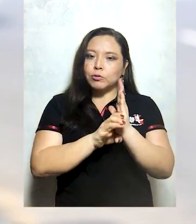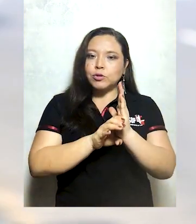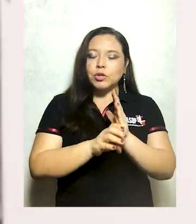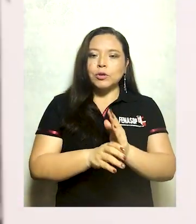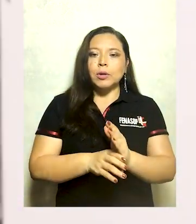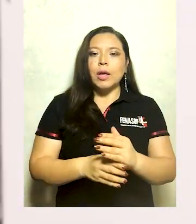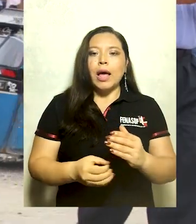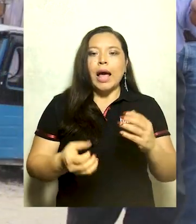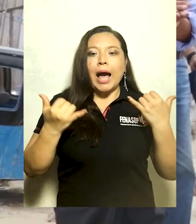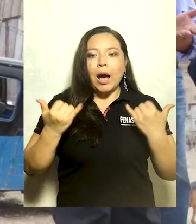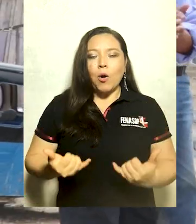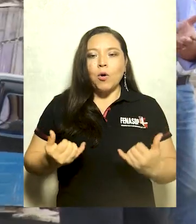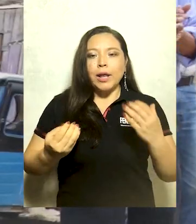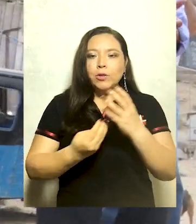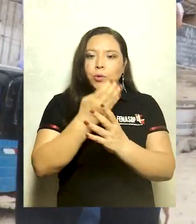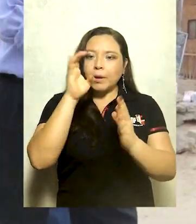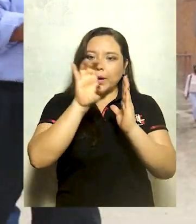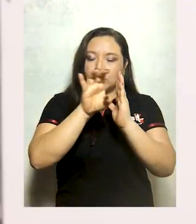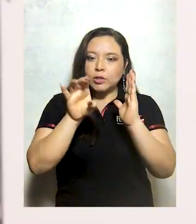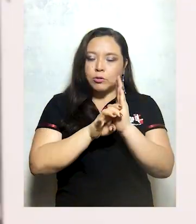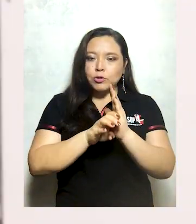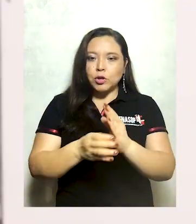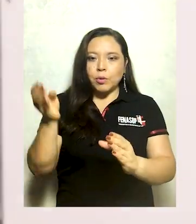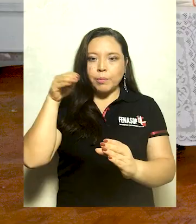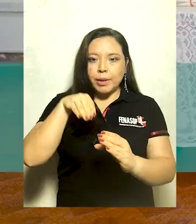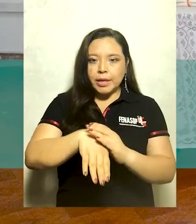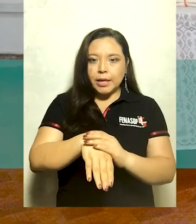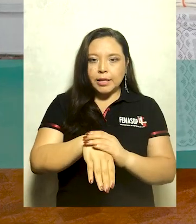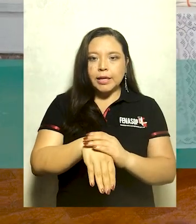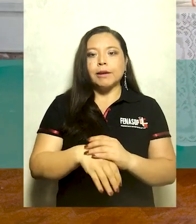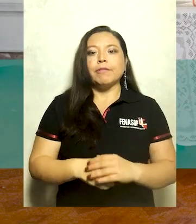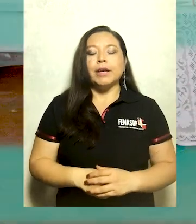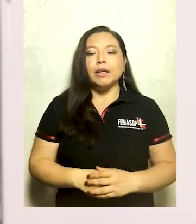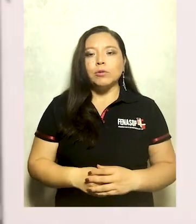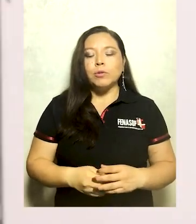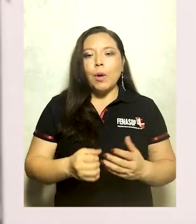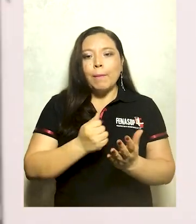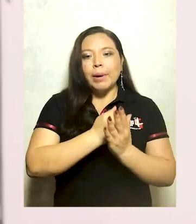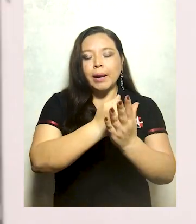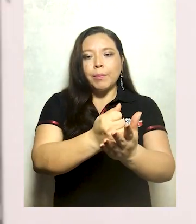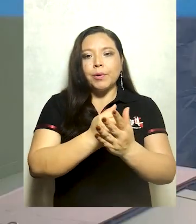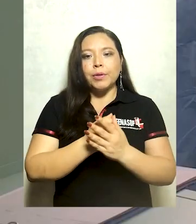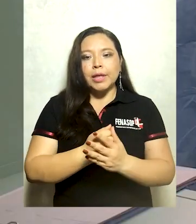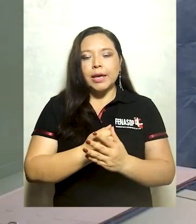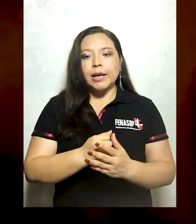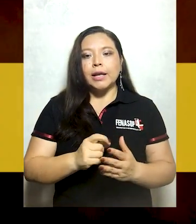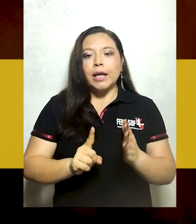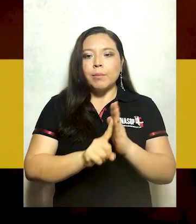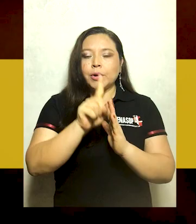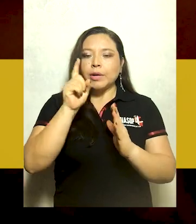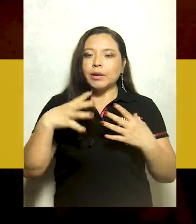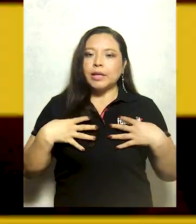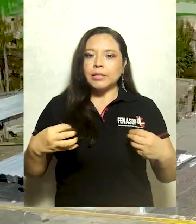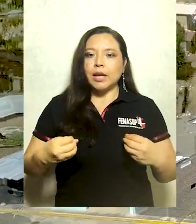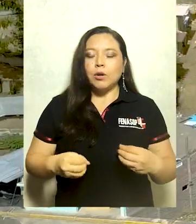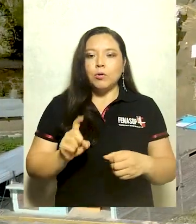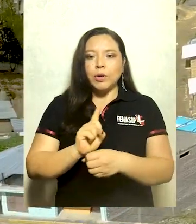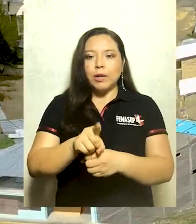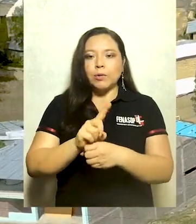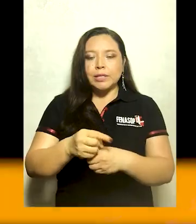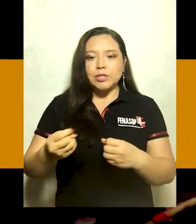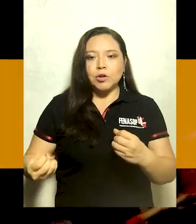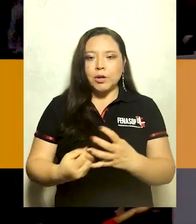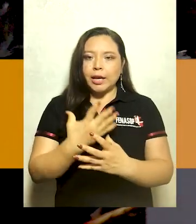hecha por el pueblo. Ahora es momento de aprobar la nueva constitución vía referéndum, que garantice la salud, la educación, la